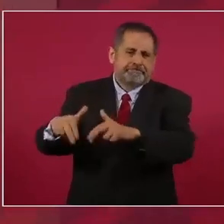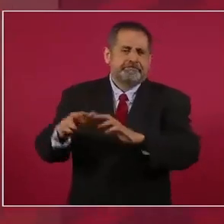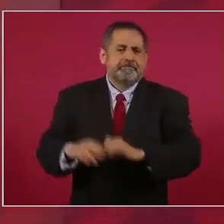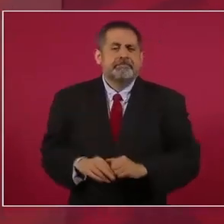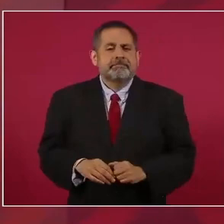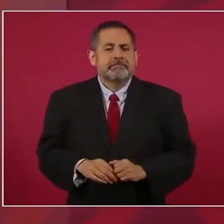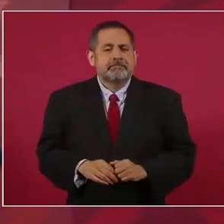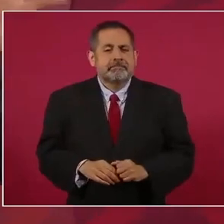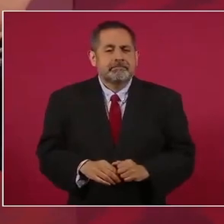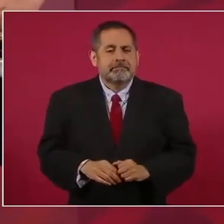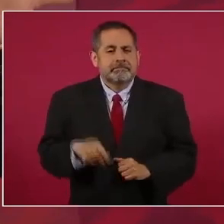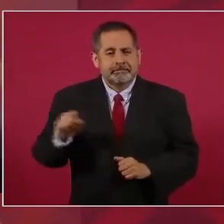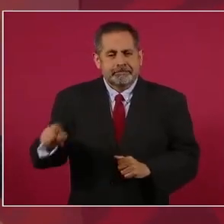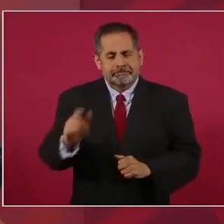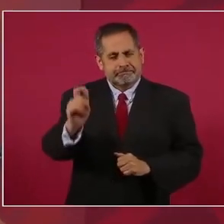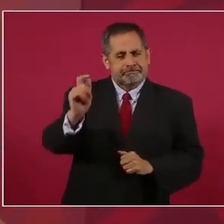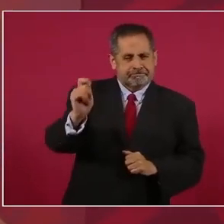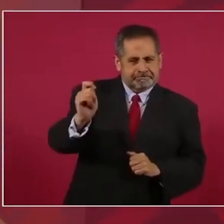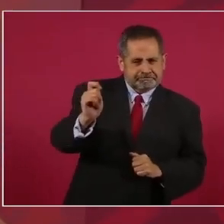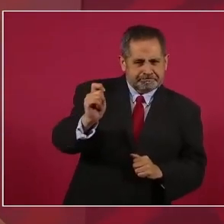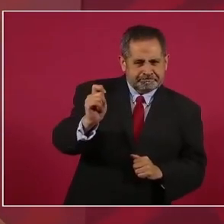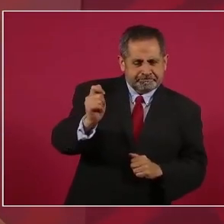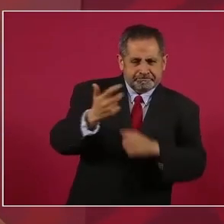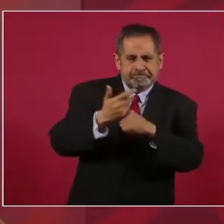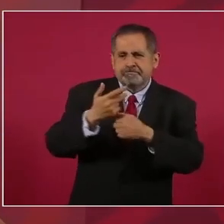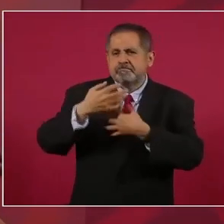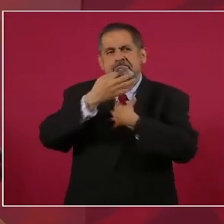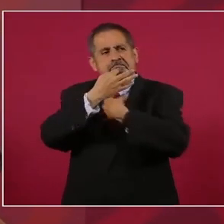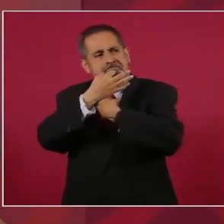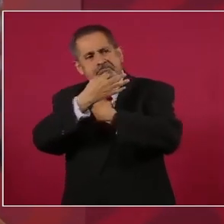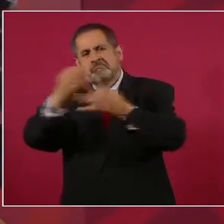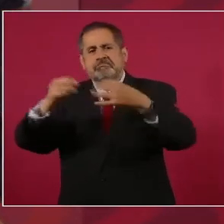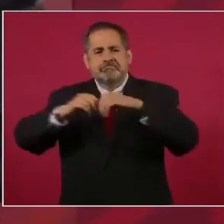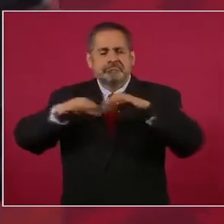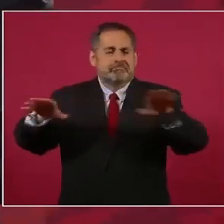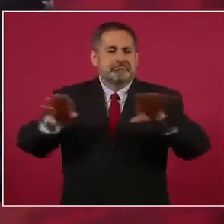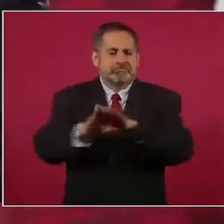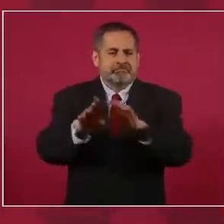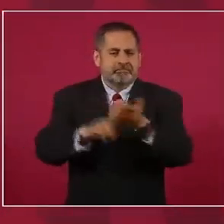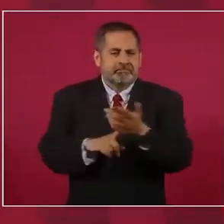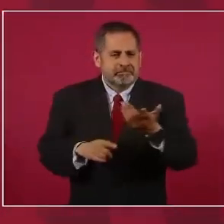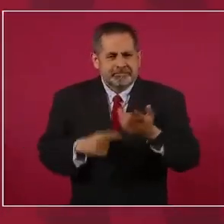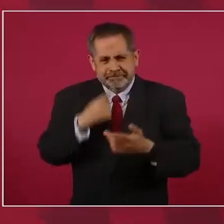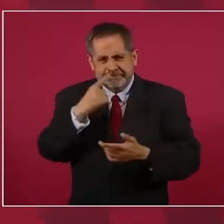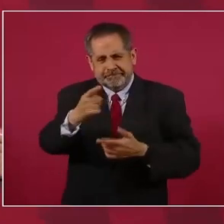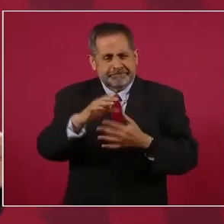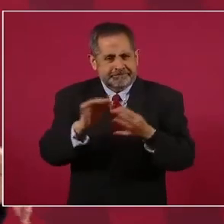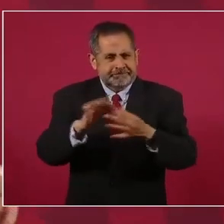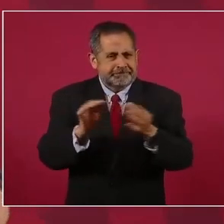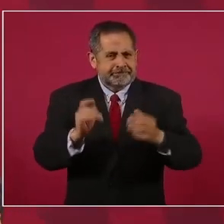Y ahí grabé un mensaje, donde decía yo que